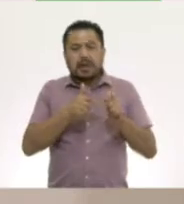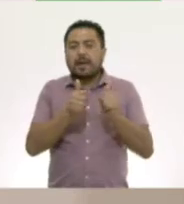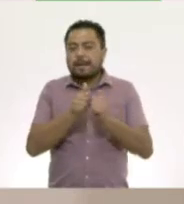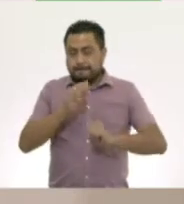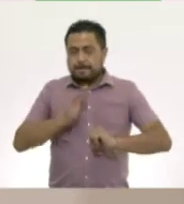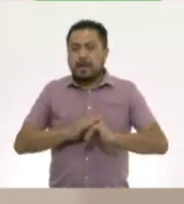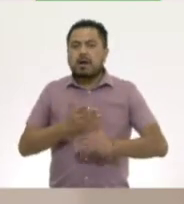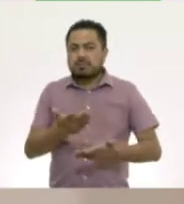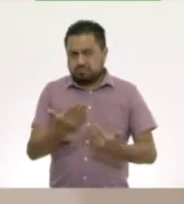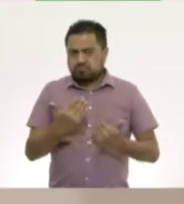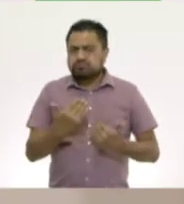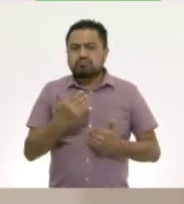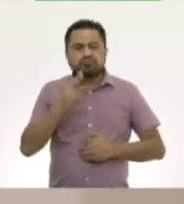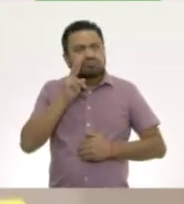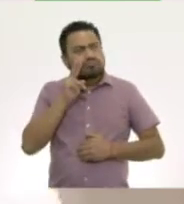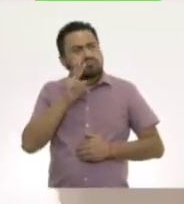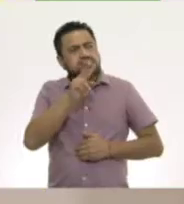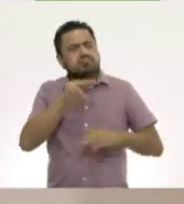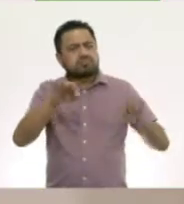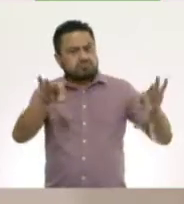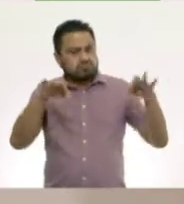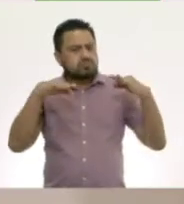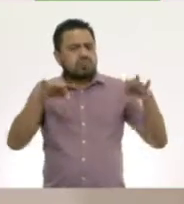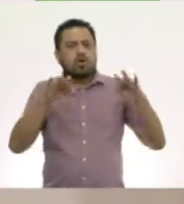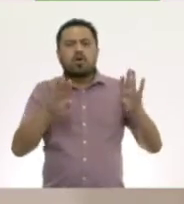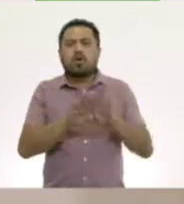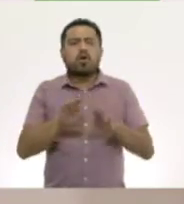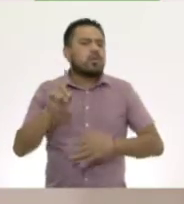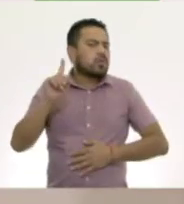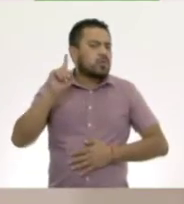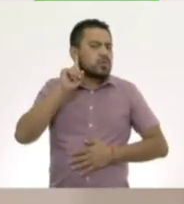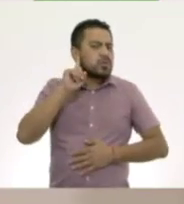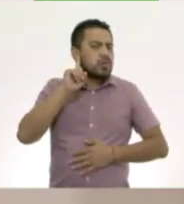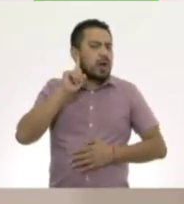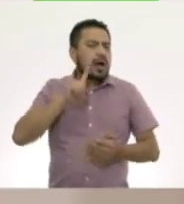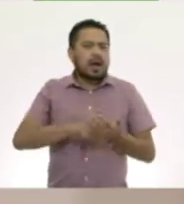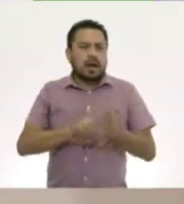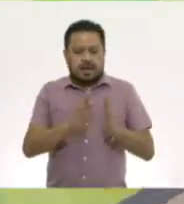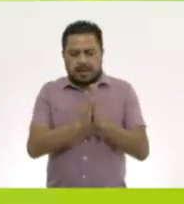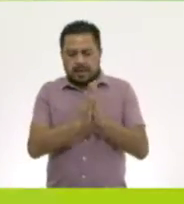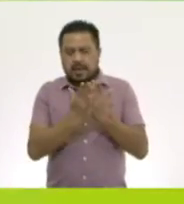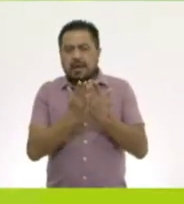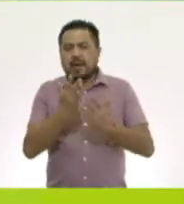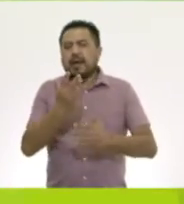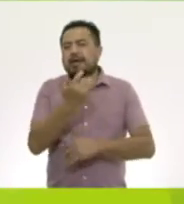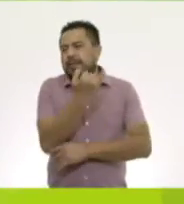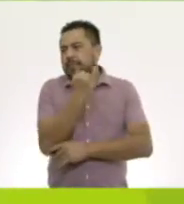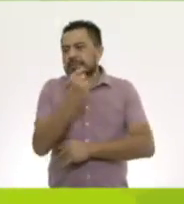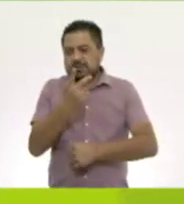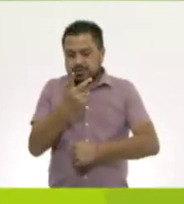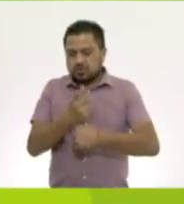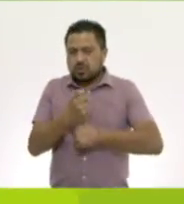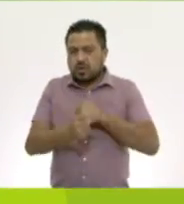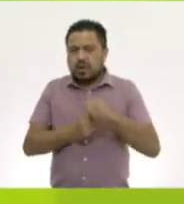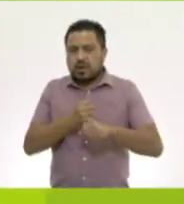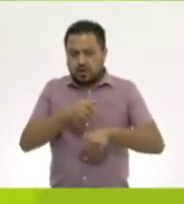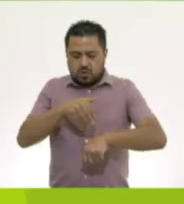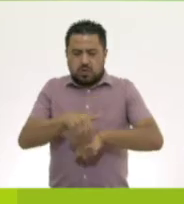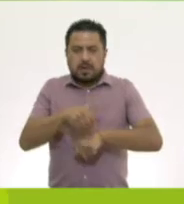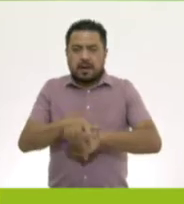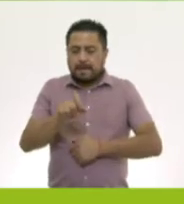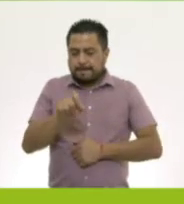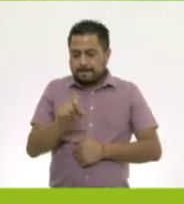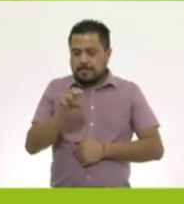Te reto a observar la lámina cómo suena de mi álbum de preescolar de segundo grado, página 29.